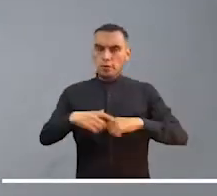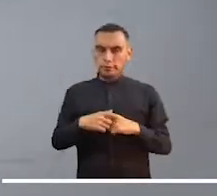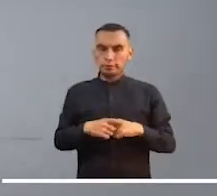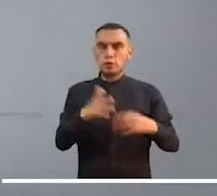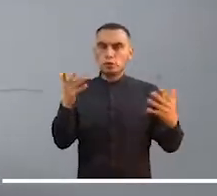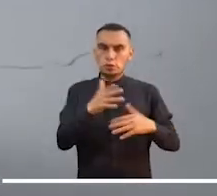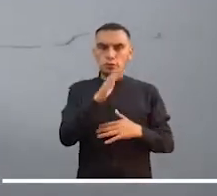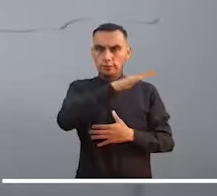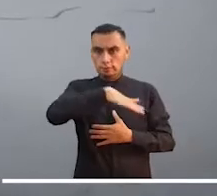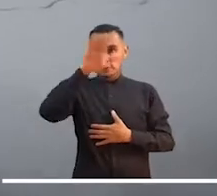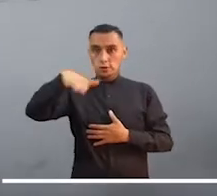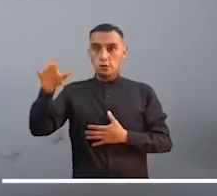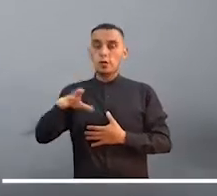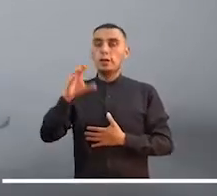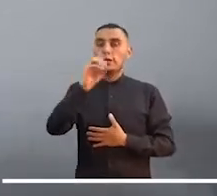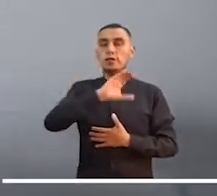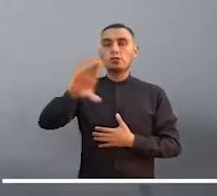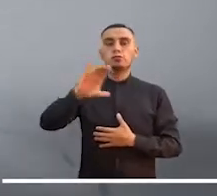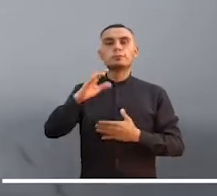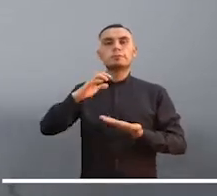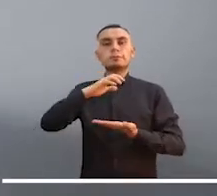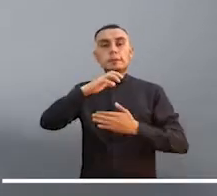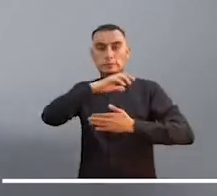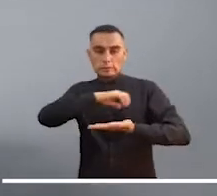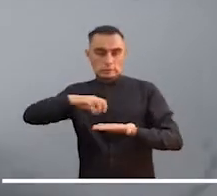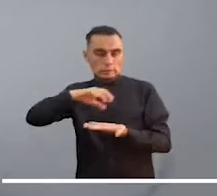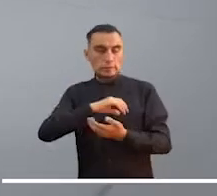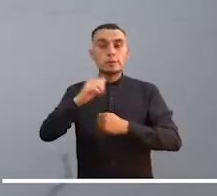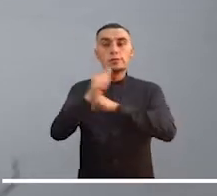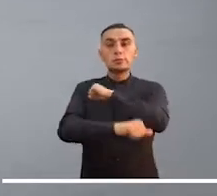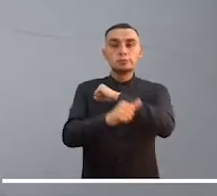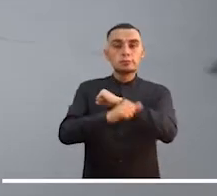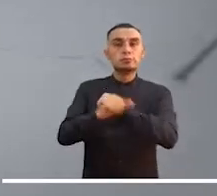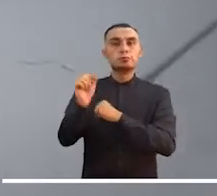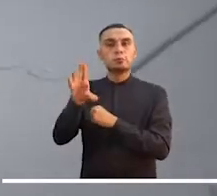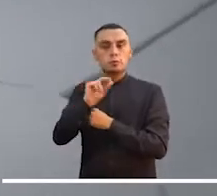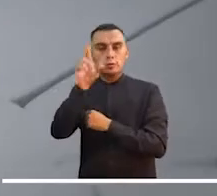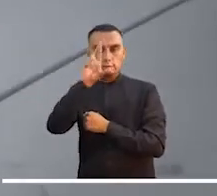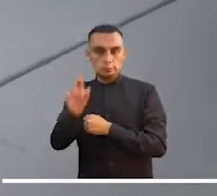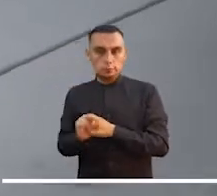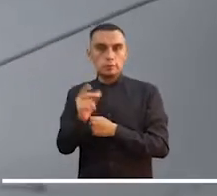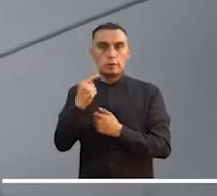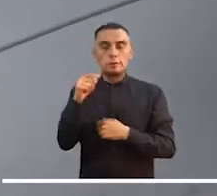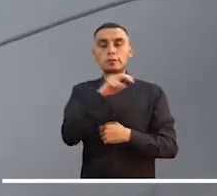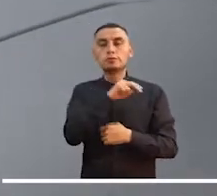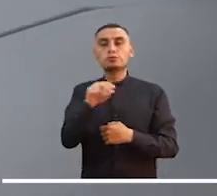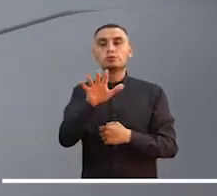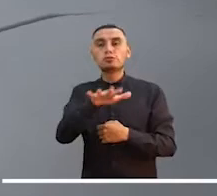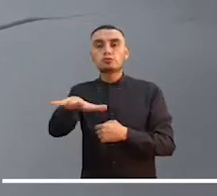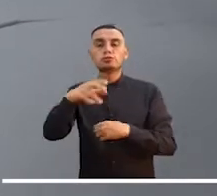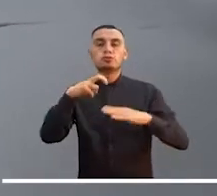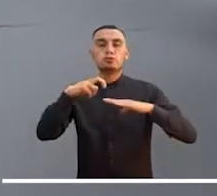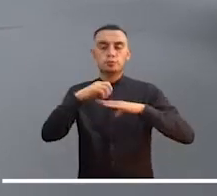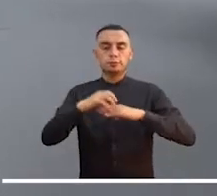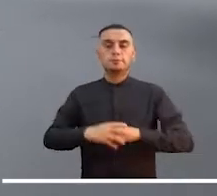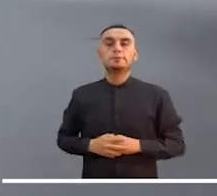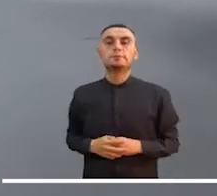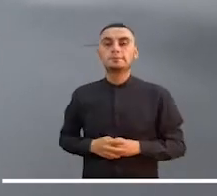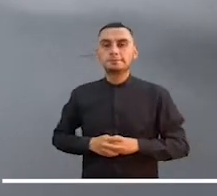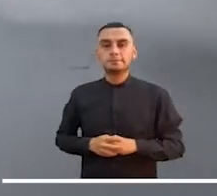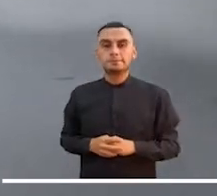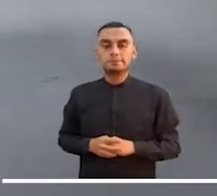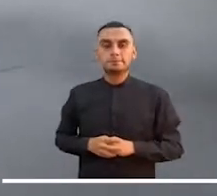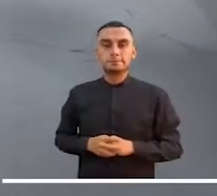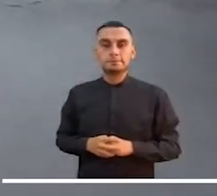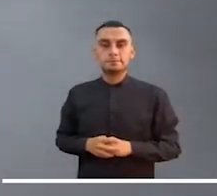cubierto con lluvias ligeras, las más persistentes en zonas de Antioquia, Occidente de Santander, Boyacá, Caldas, Rizaralda, Tolima y